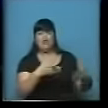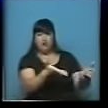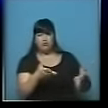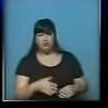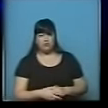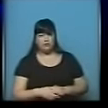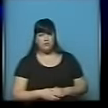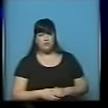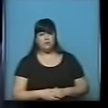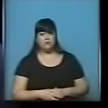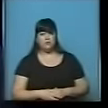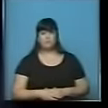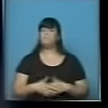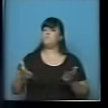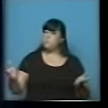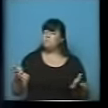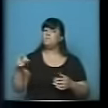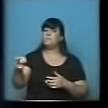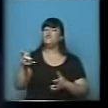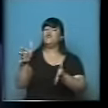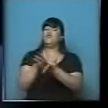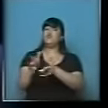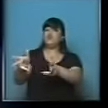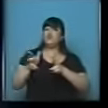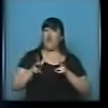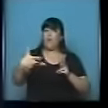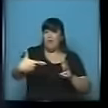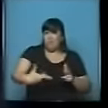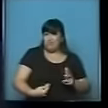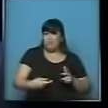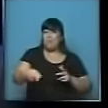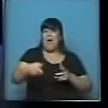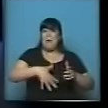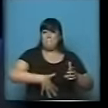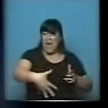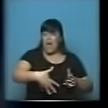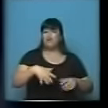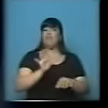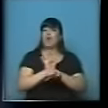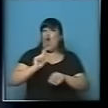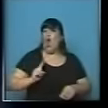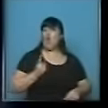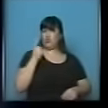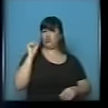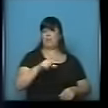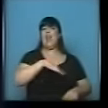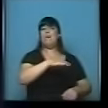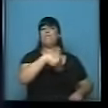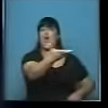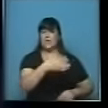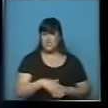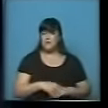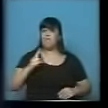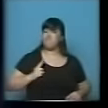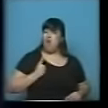minuto. tocó Macri el tema de la fertilización gratuita asistida. Un orgullo para mi provincia de Buenos Aires